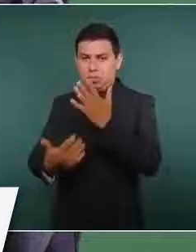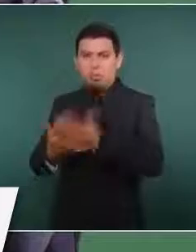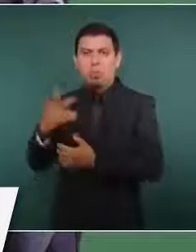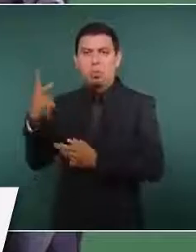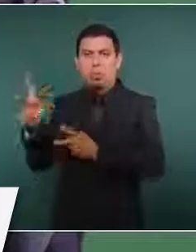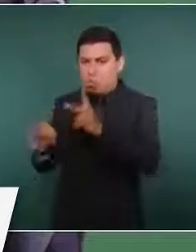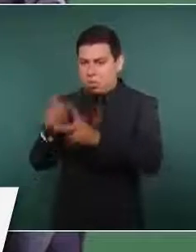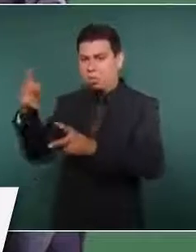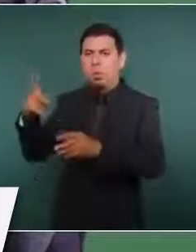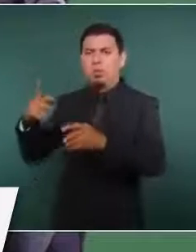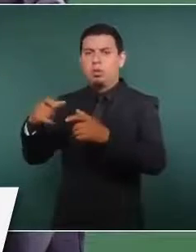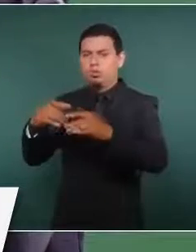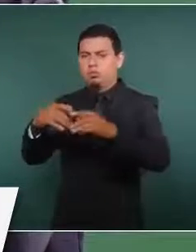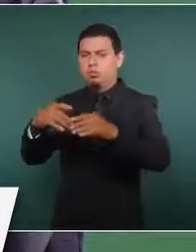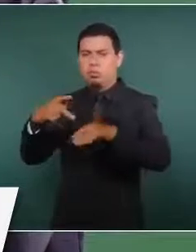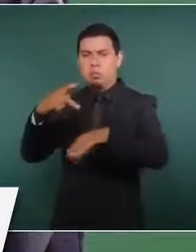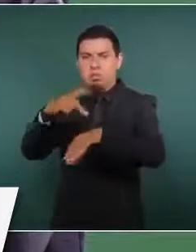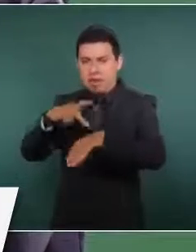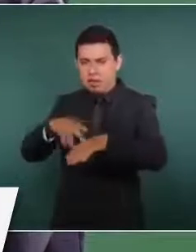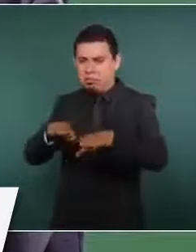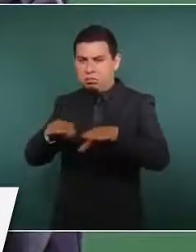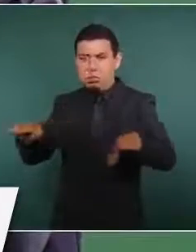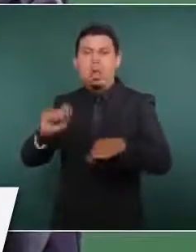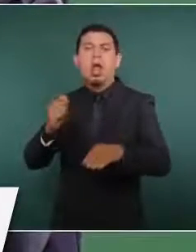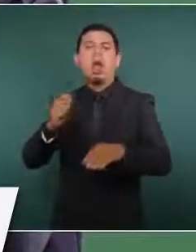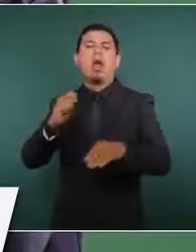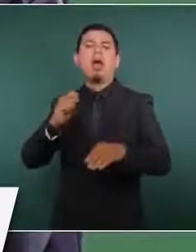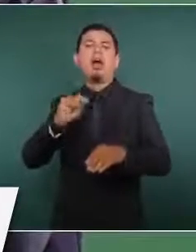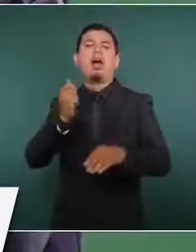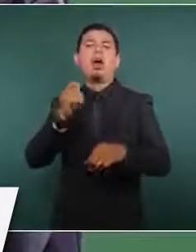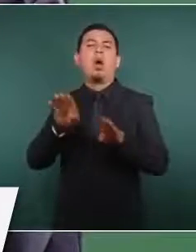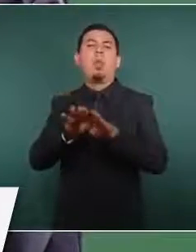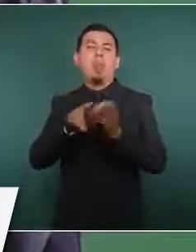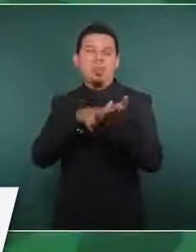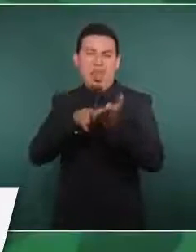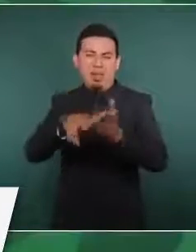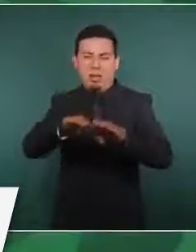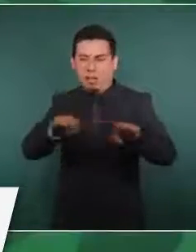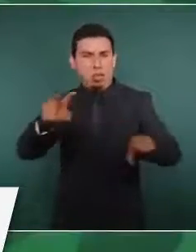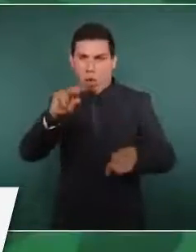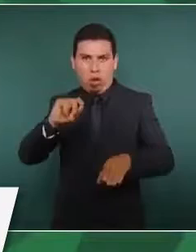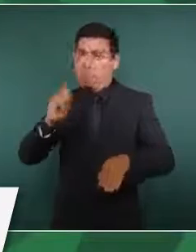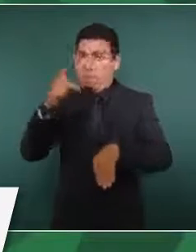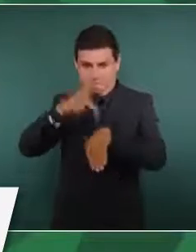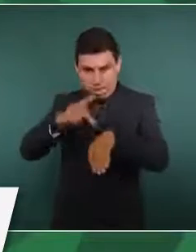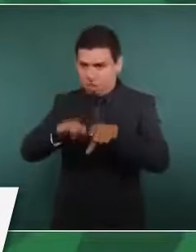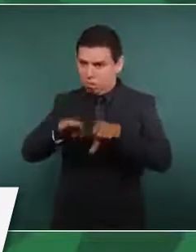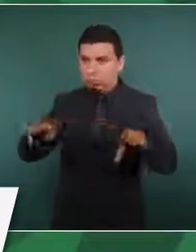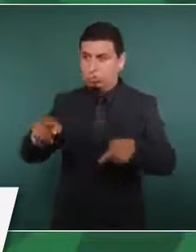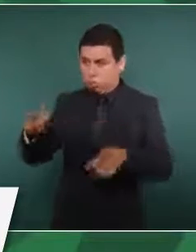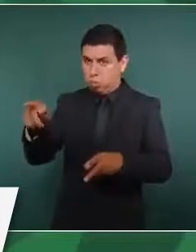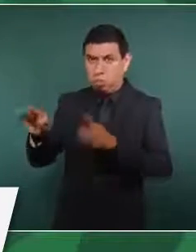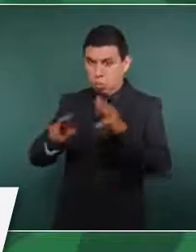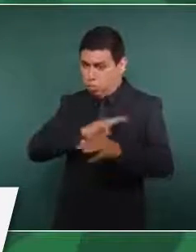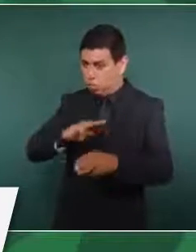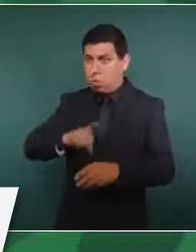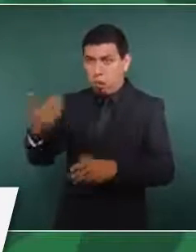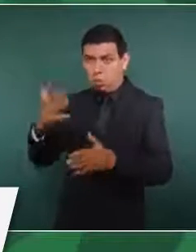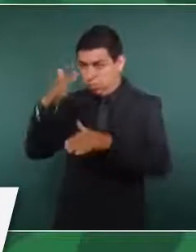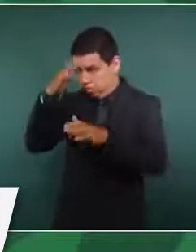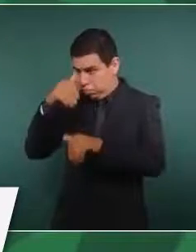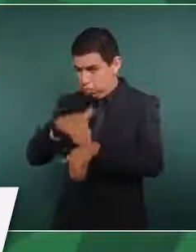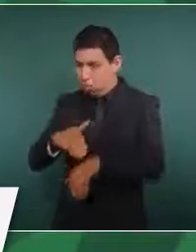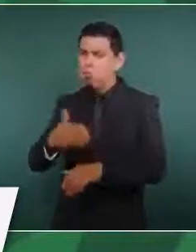de concreto. Ese es el compromiso, tenemos ahora más de